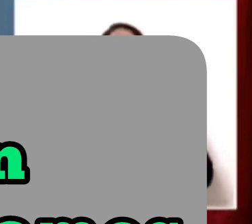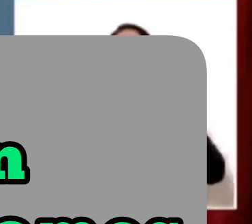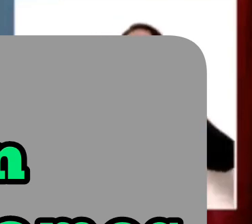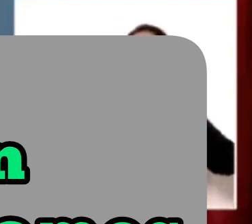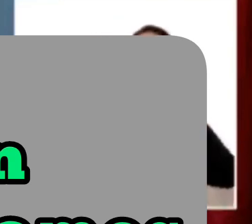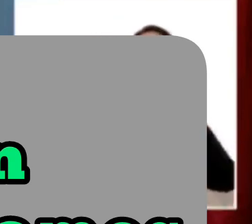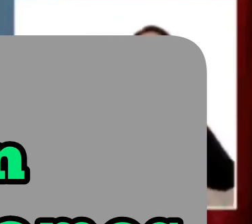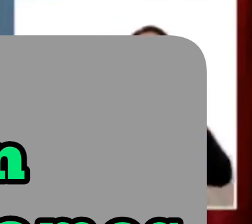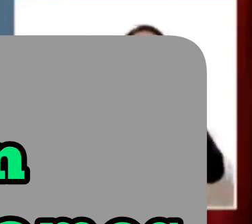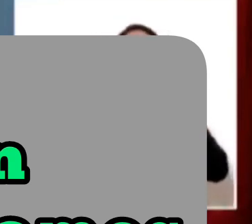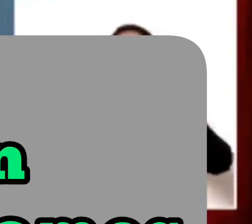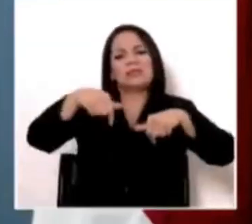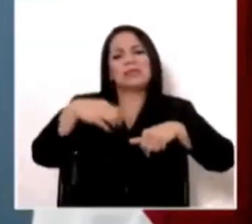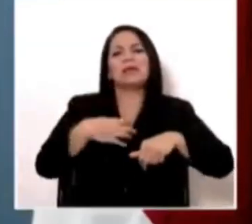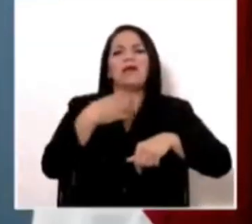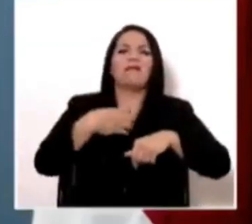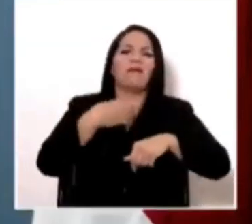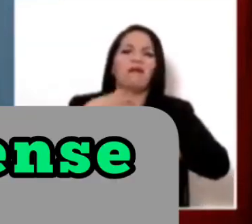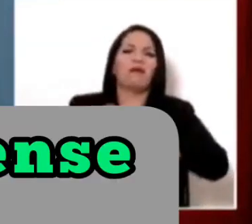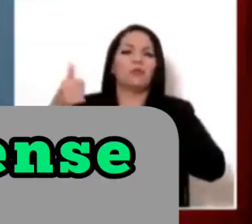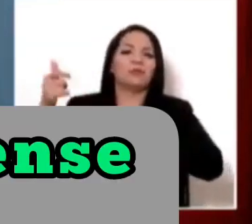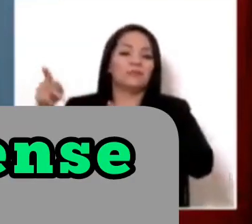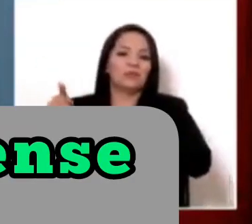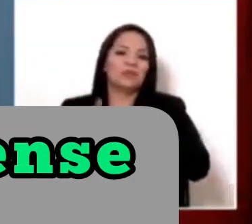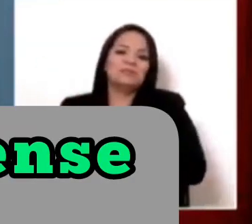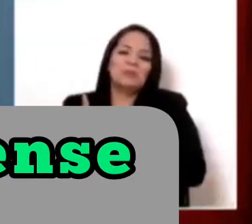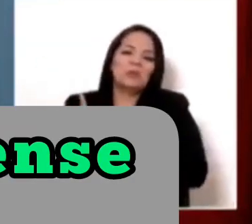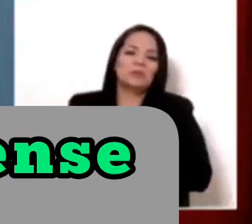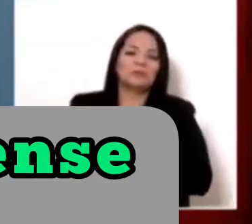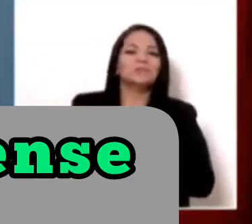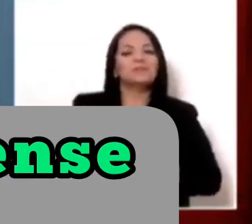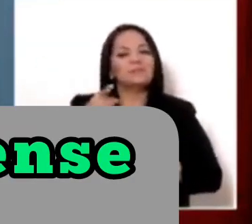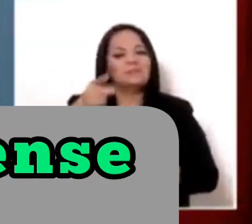otros también. Vea lo que hicimos en el ICE.